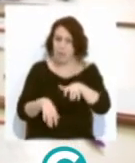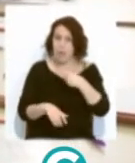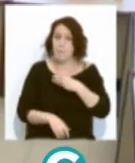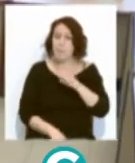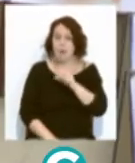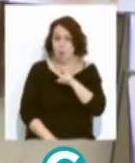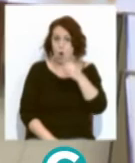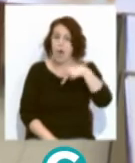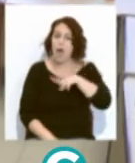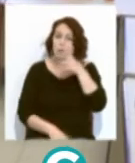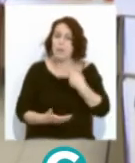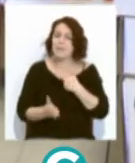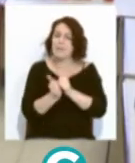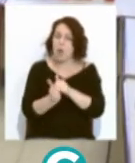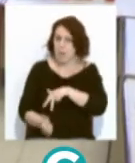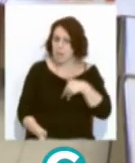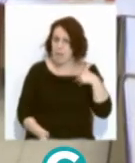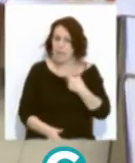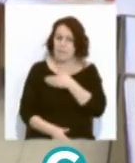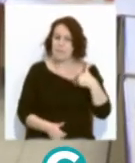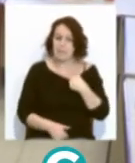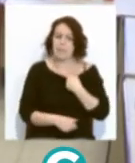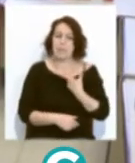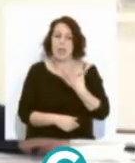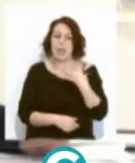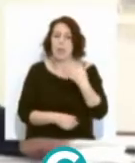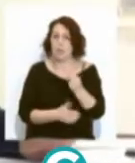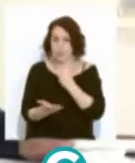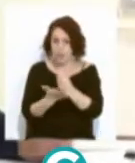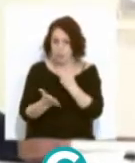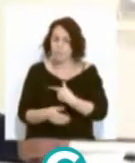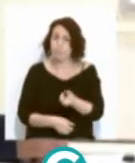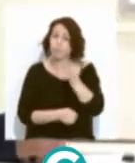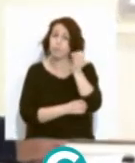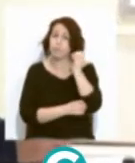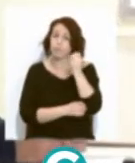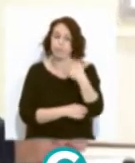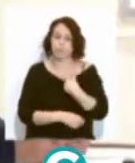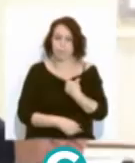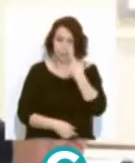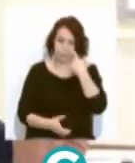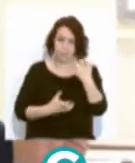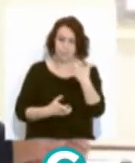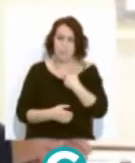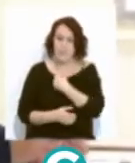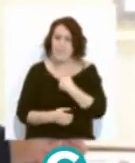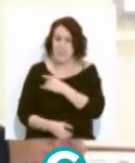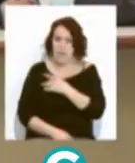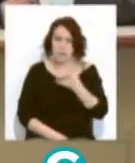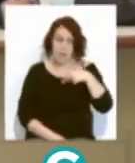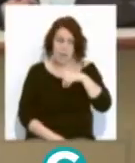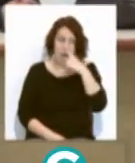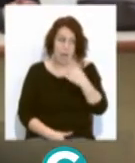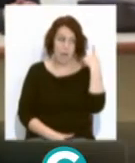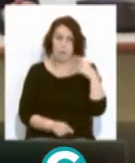Antonio Pavón, actual secretario general, aspira a la reelección. En la comparecencia se ha destacado el papel de los sindicatos en este último